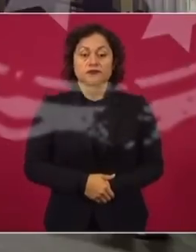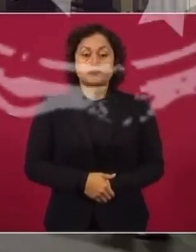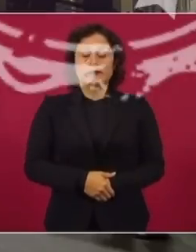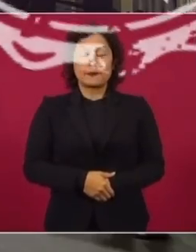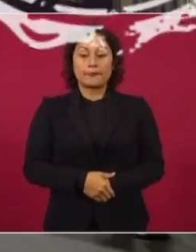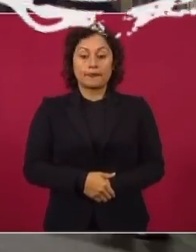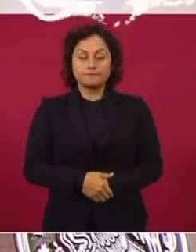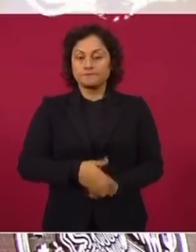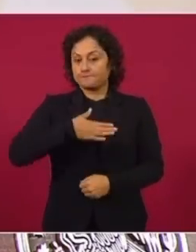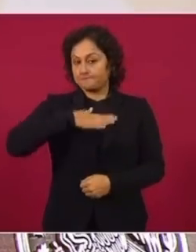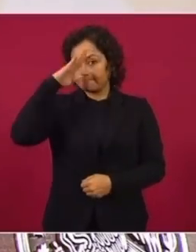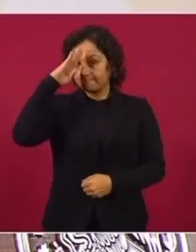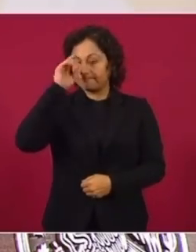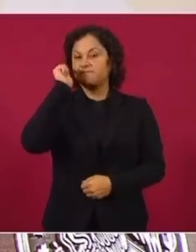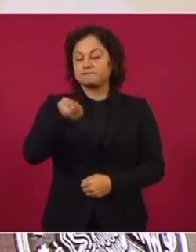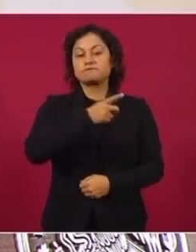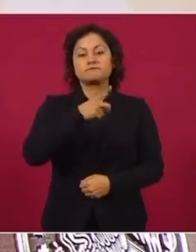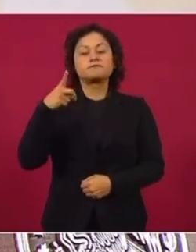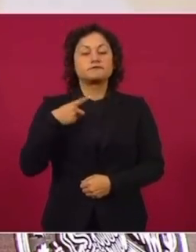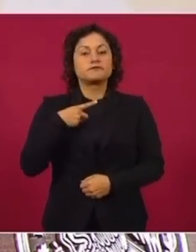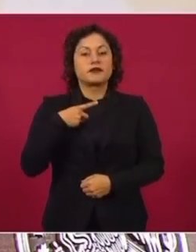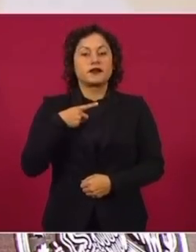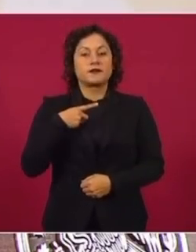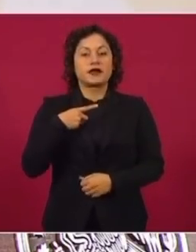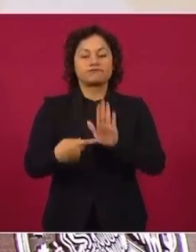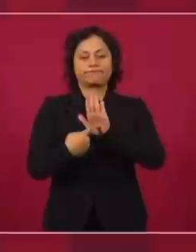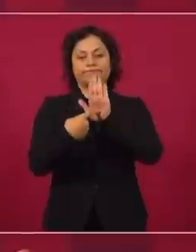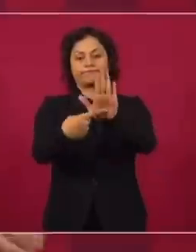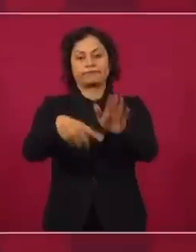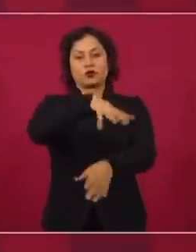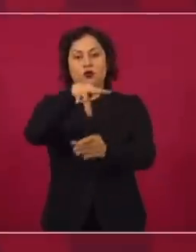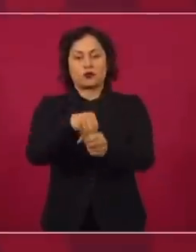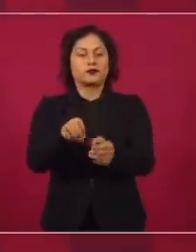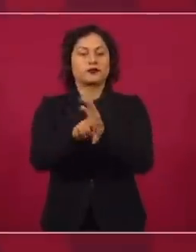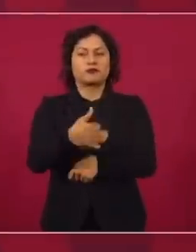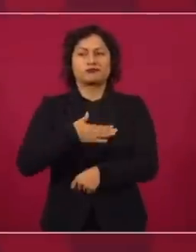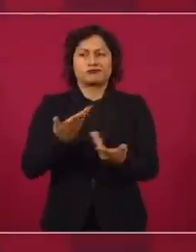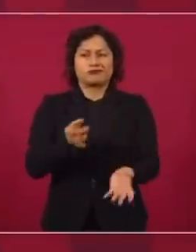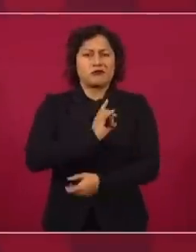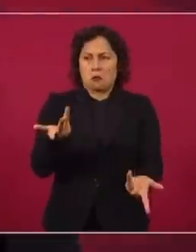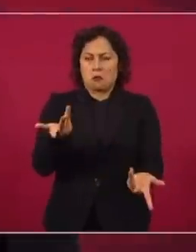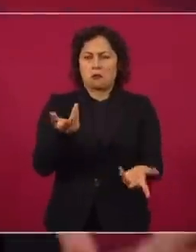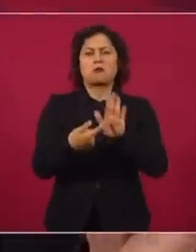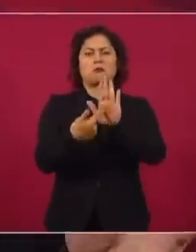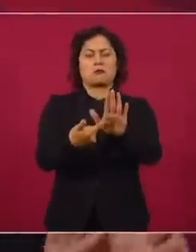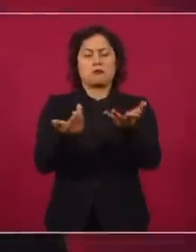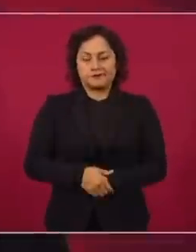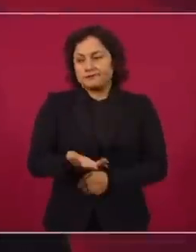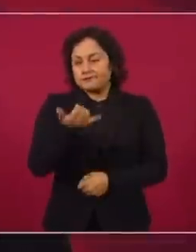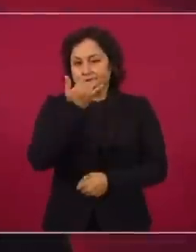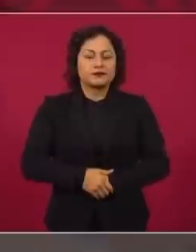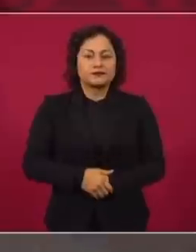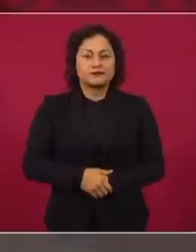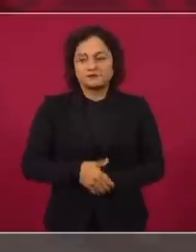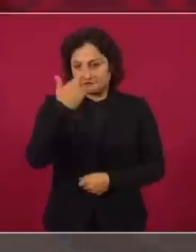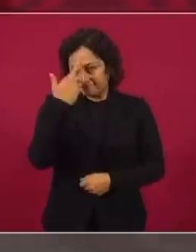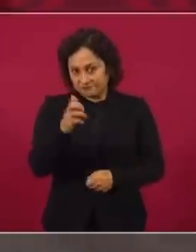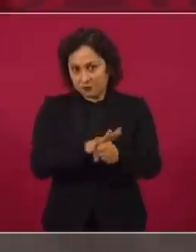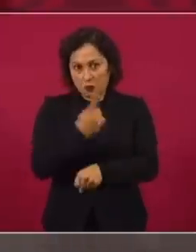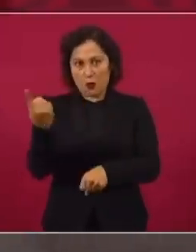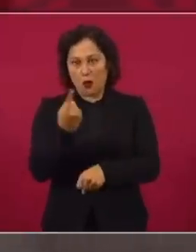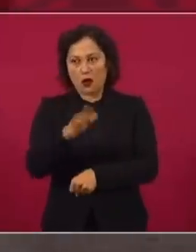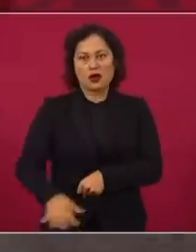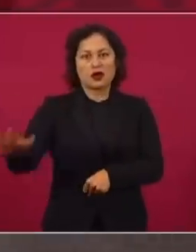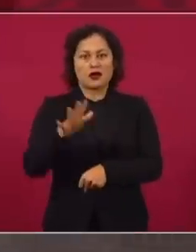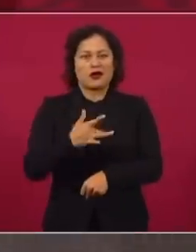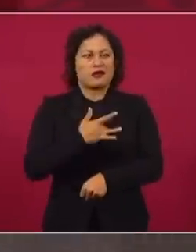Yo pienso que debe de transparentarse todo. El que nada debe, nada teme. Yo no sé por qué se alebrestaron,